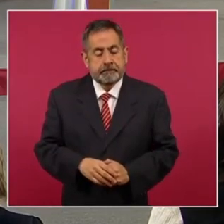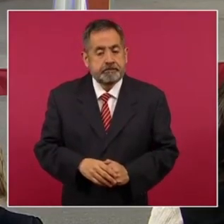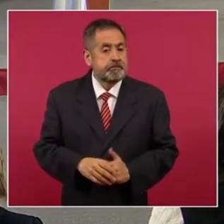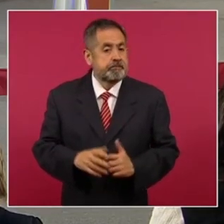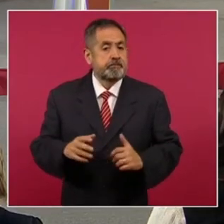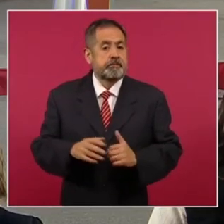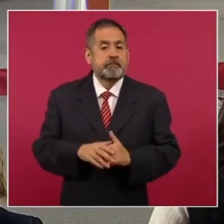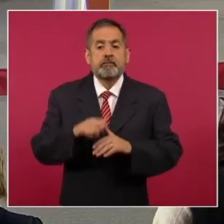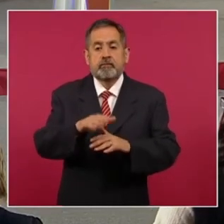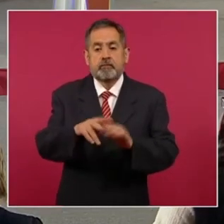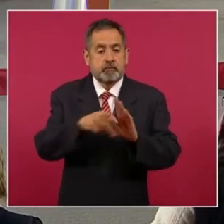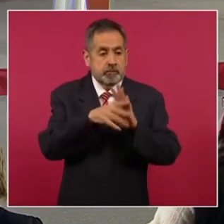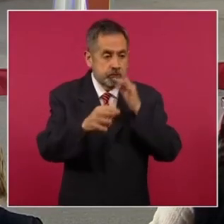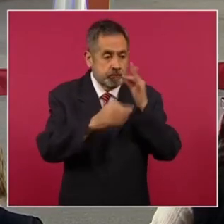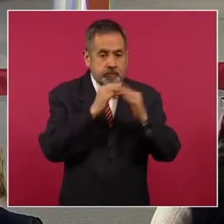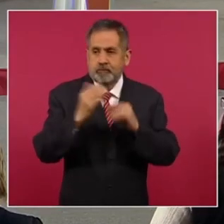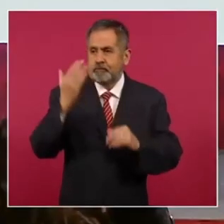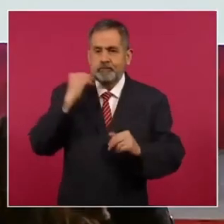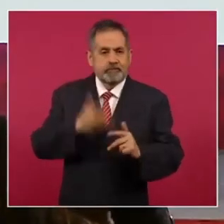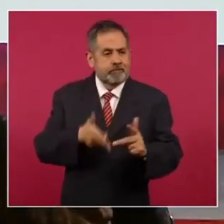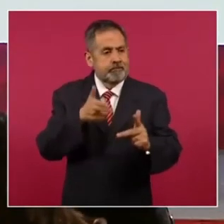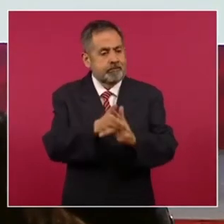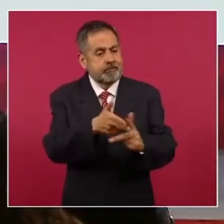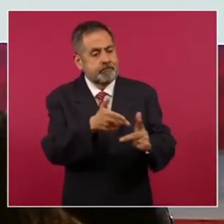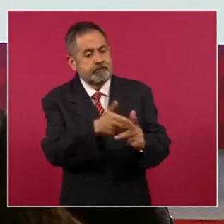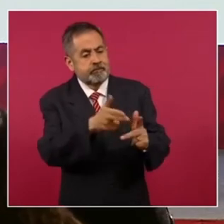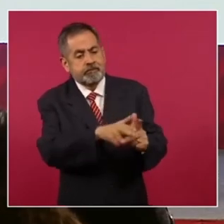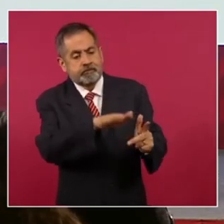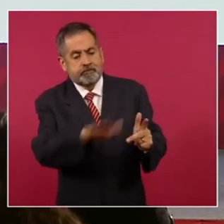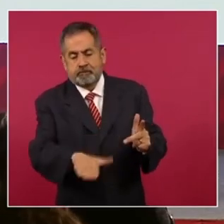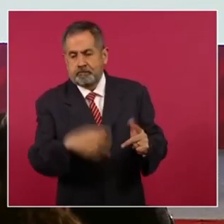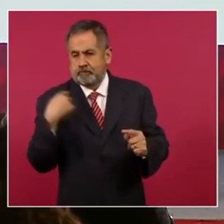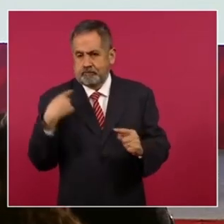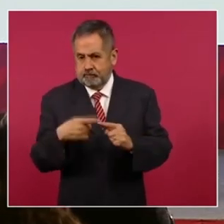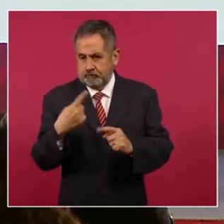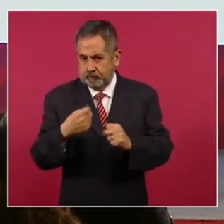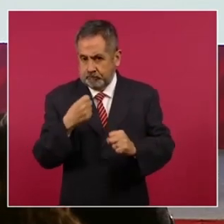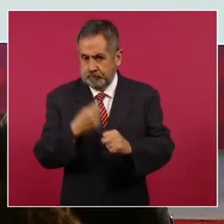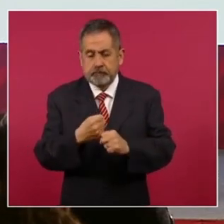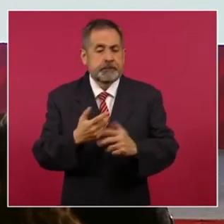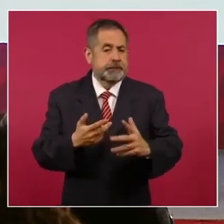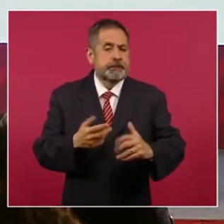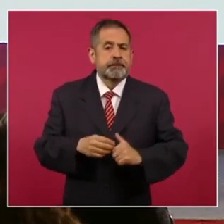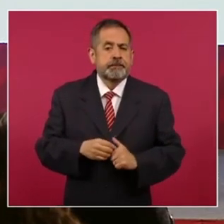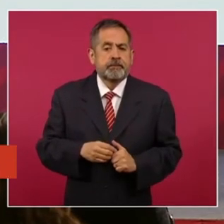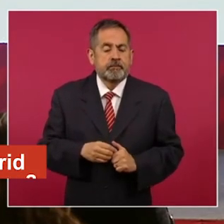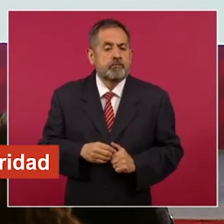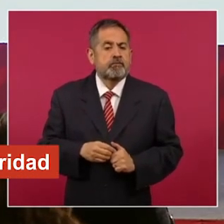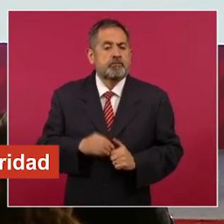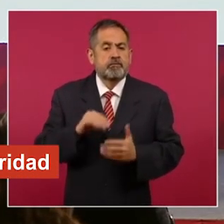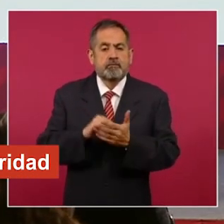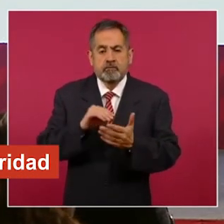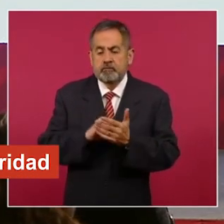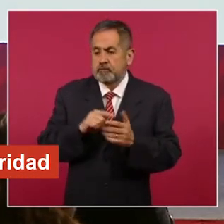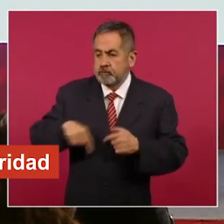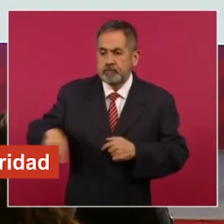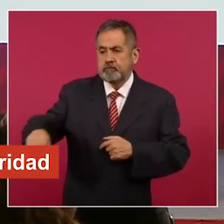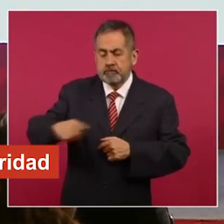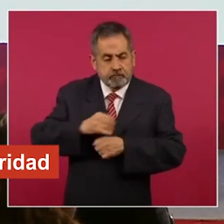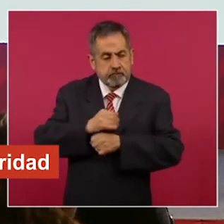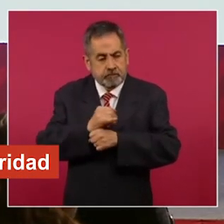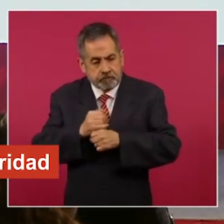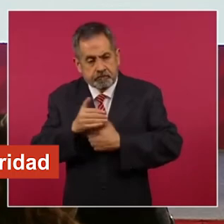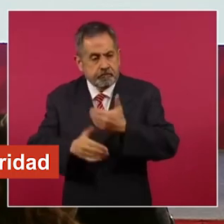los periodistas asesinados durante el presente año, se siguen en los procesos